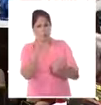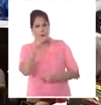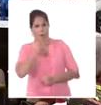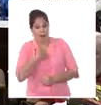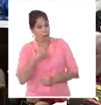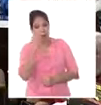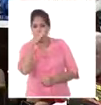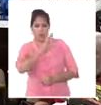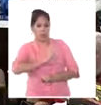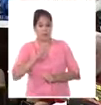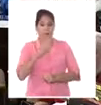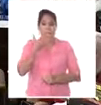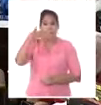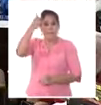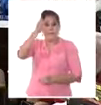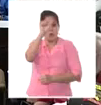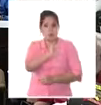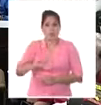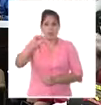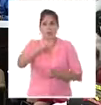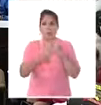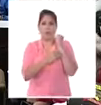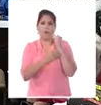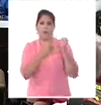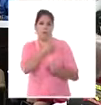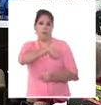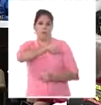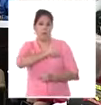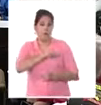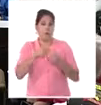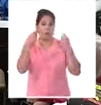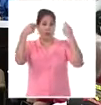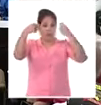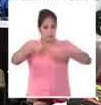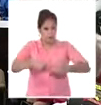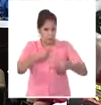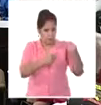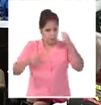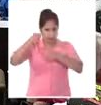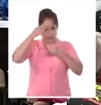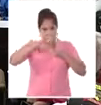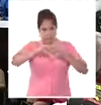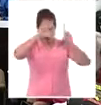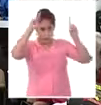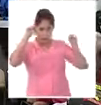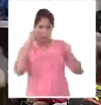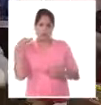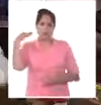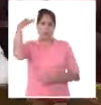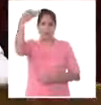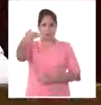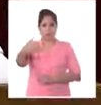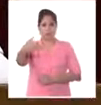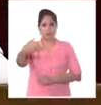Porque es el mejor camino para darle el poder al pueblo y las decisiones sobre el país y el futuro.